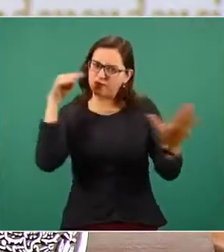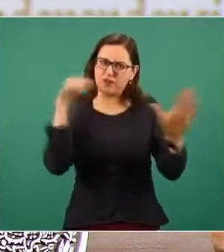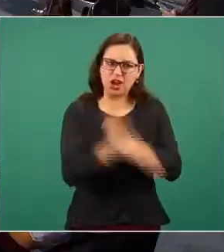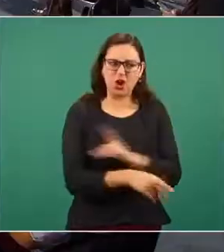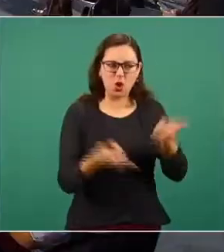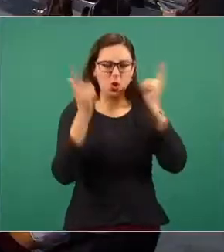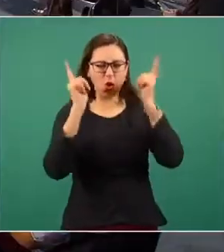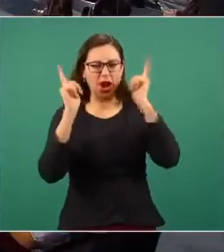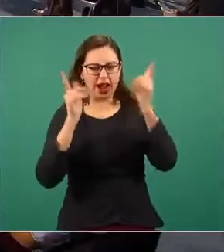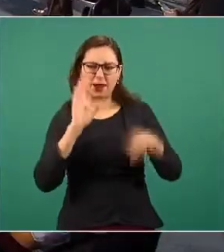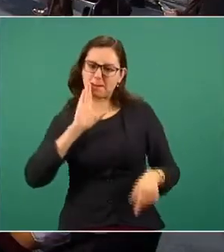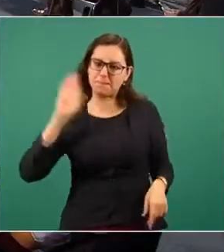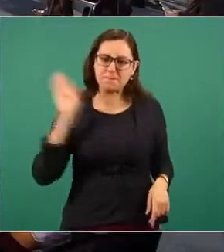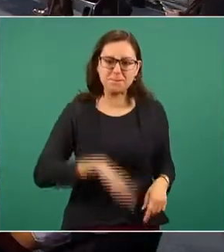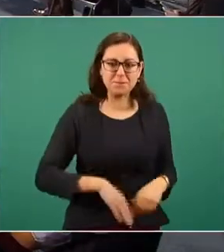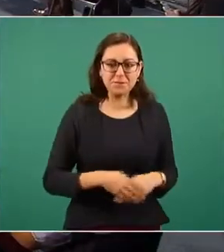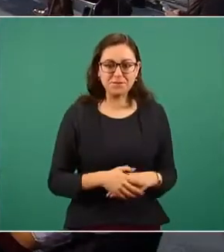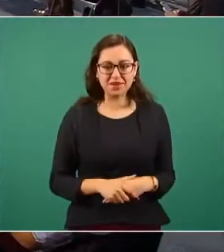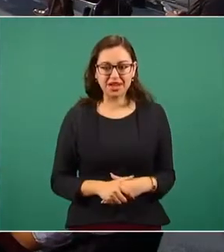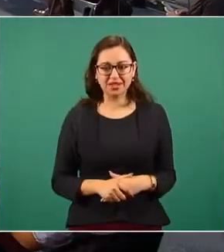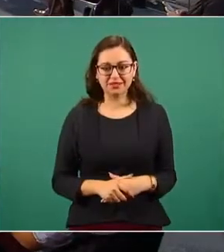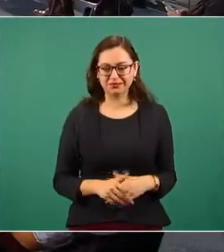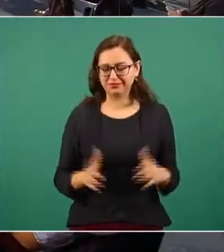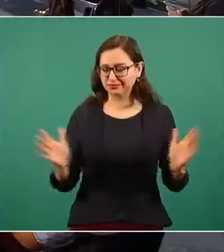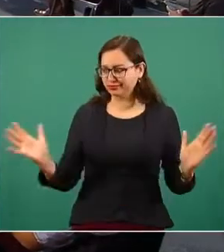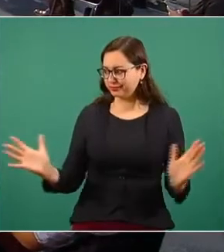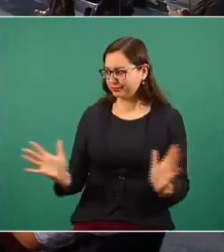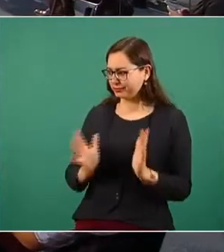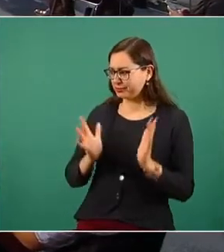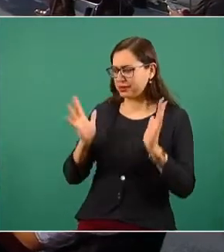Si podemos entrar a la página que usted acaba de señalar,